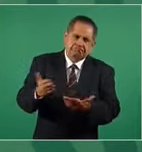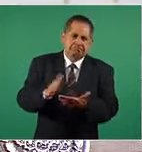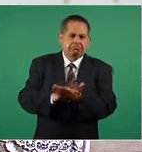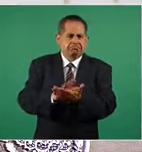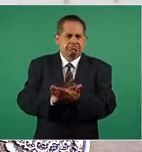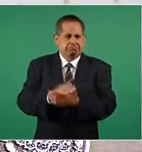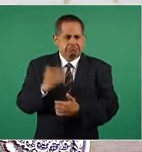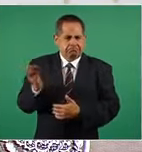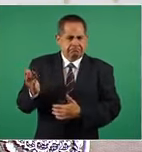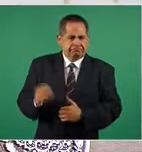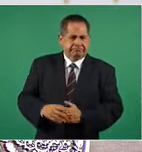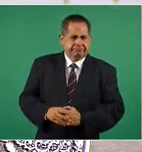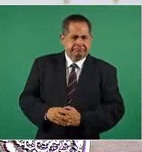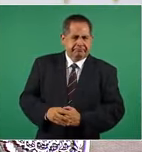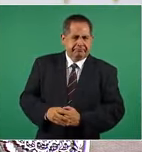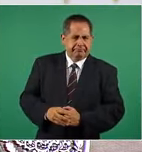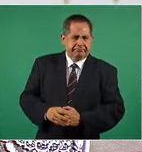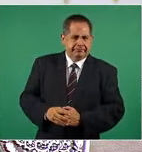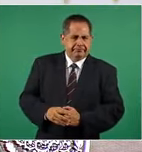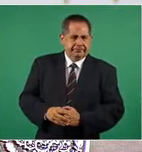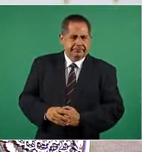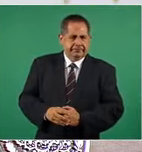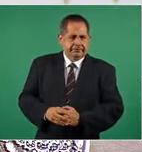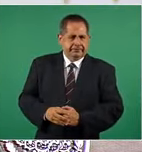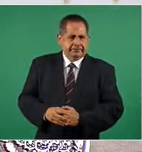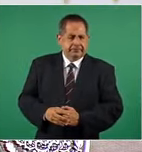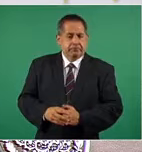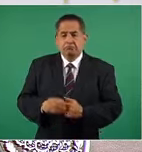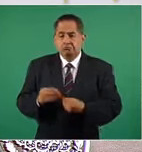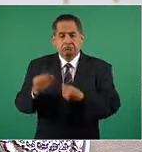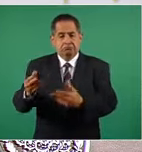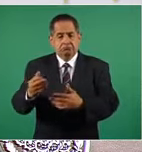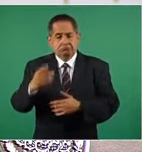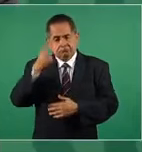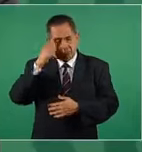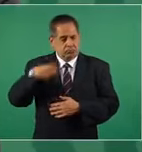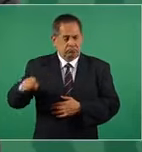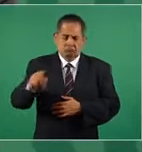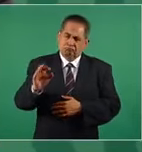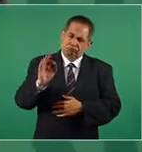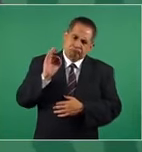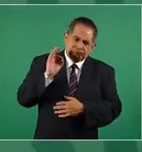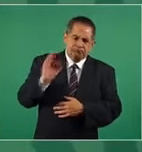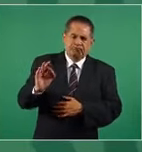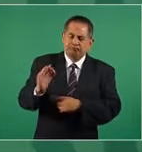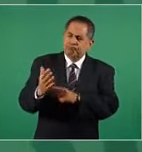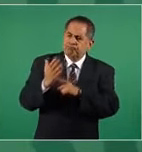son ciudadanos ejemplares